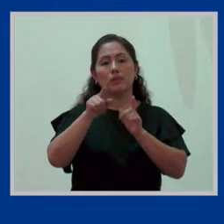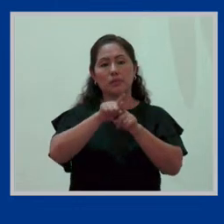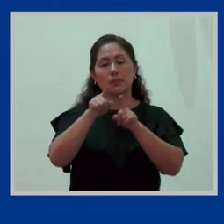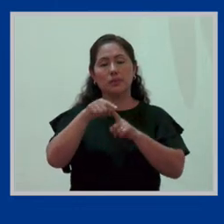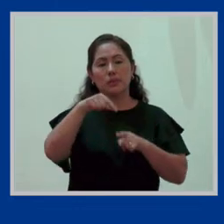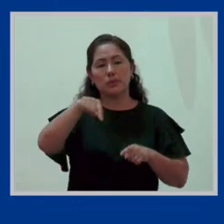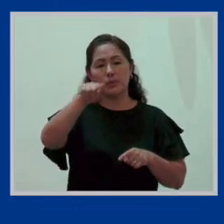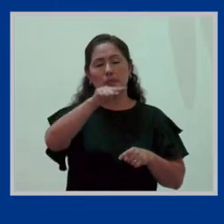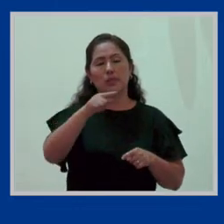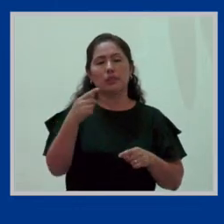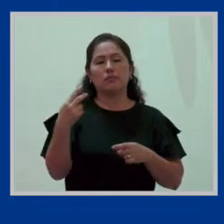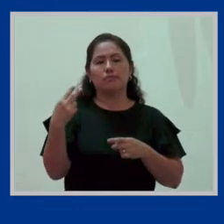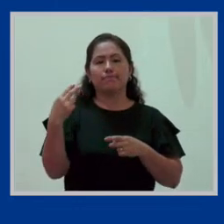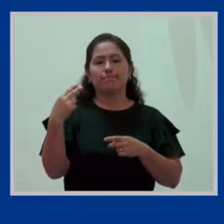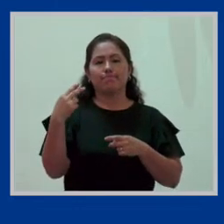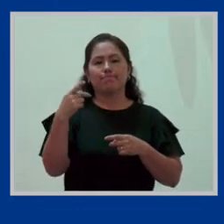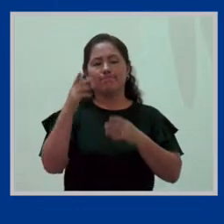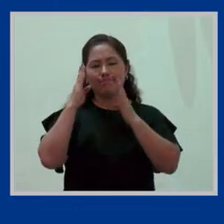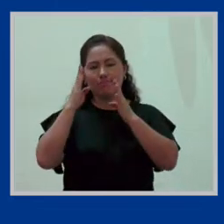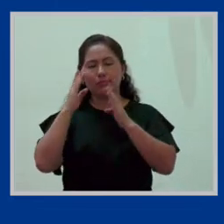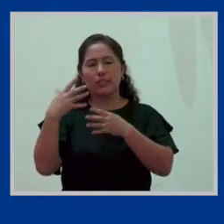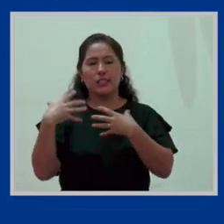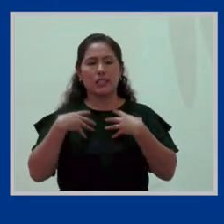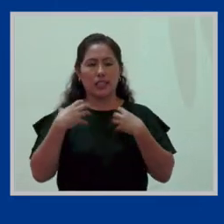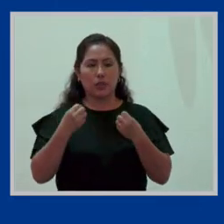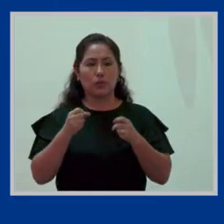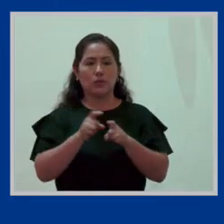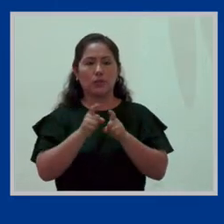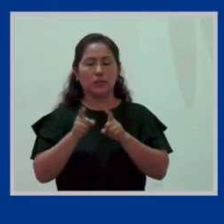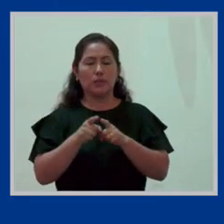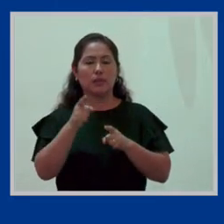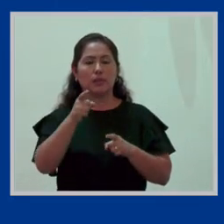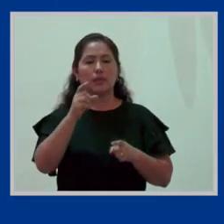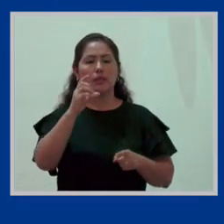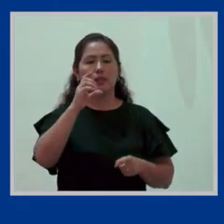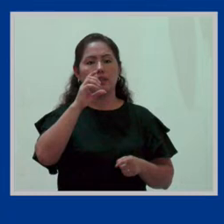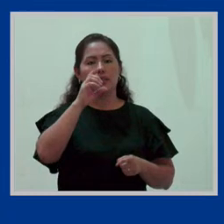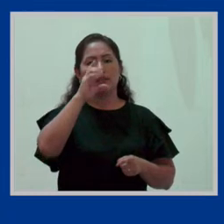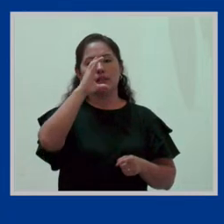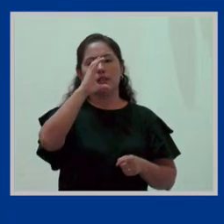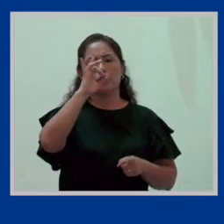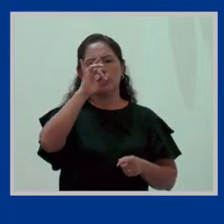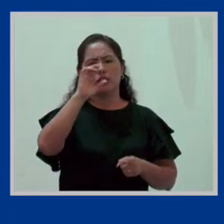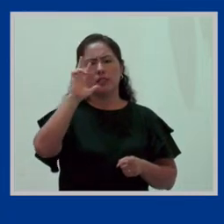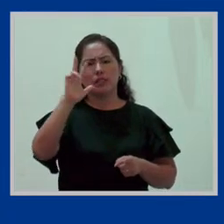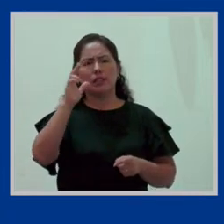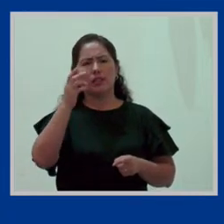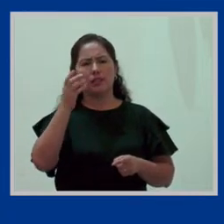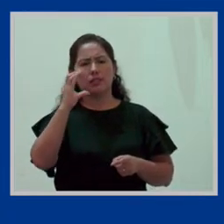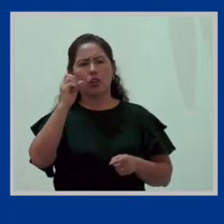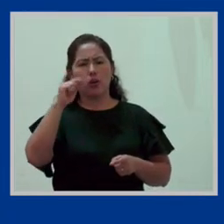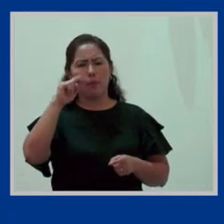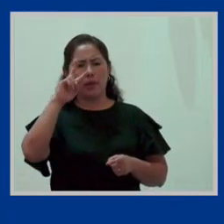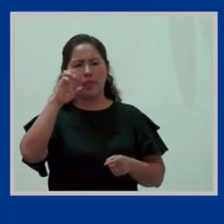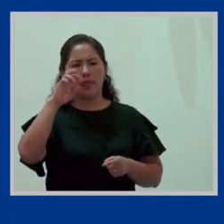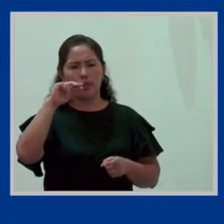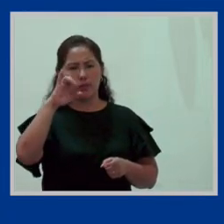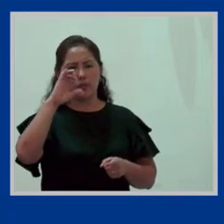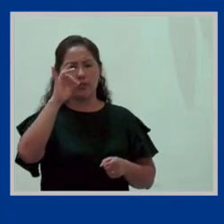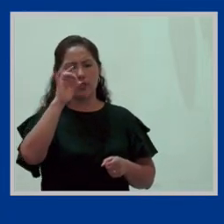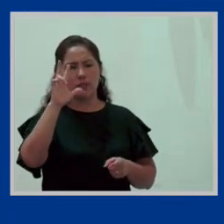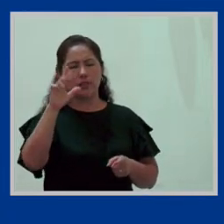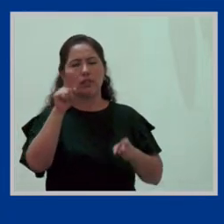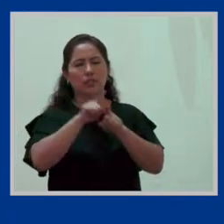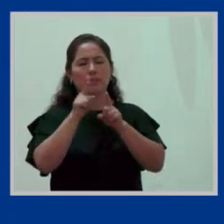seguridad y salud importante y esto también viene desde el convenio 183, que es que las mujeres que son